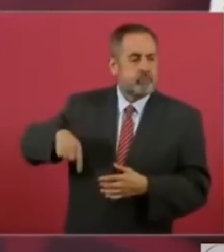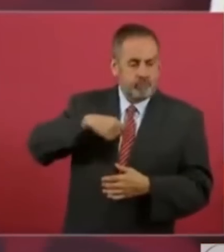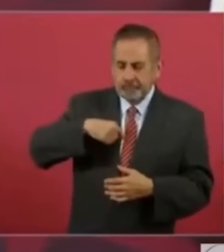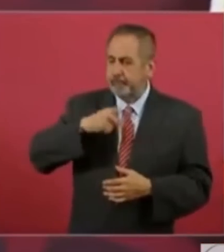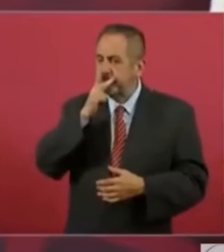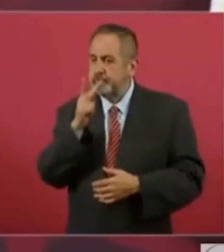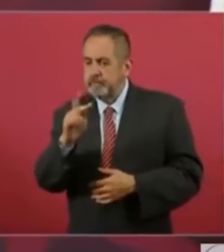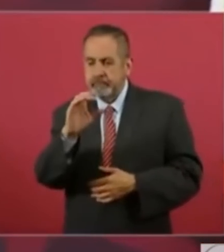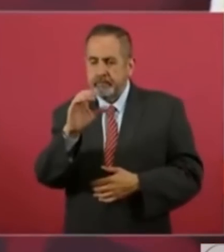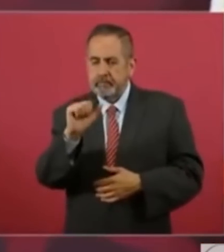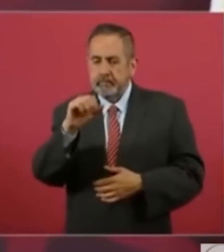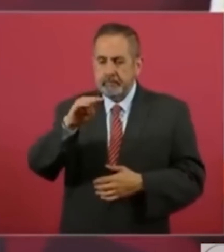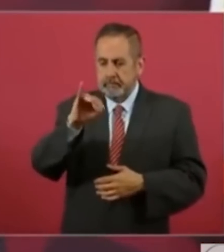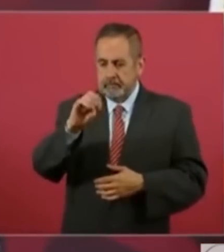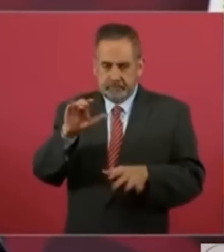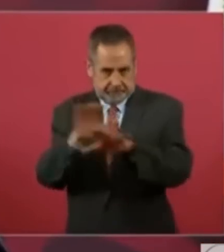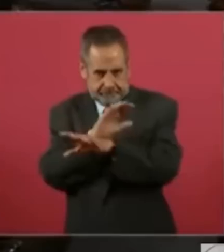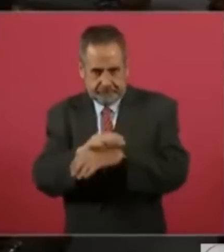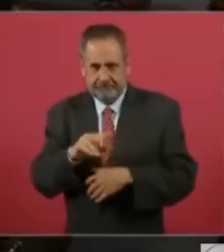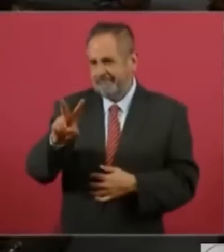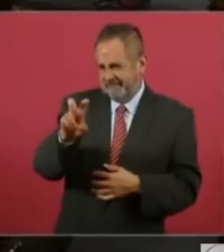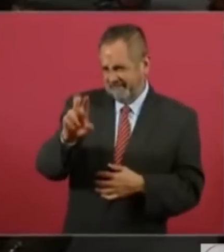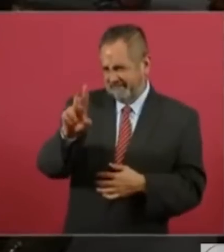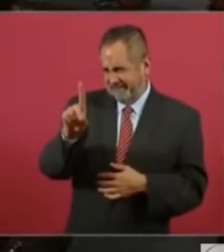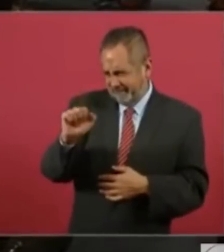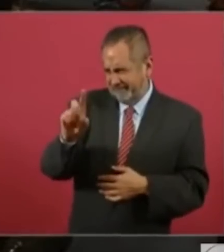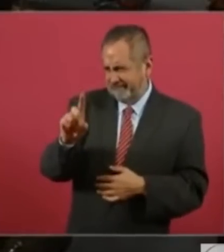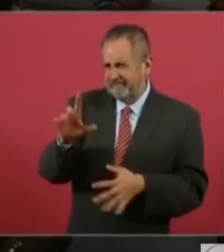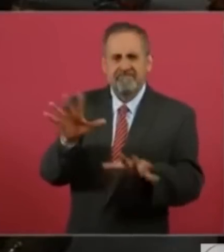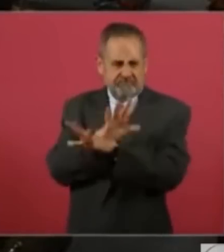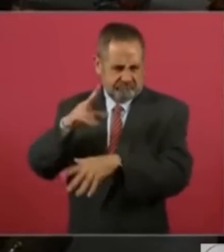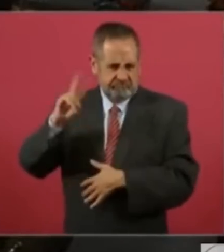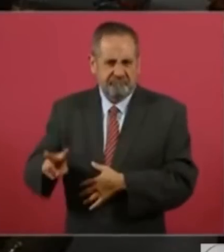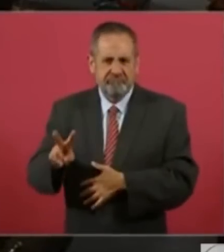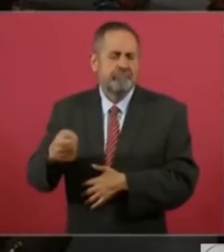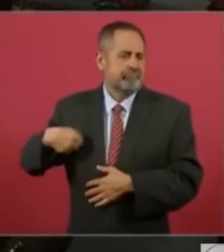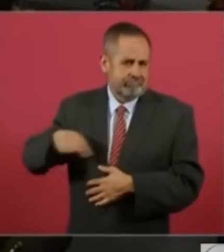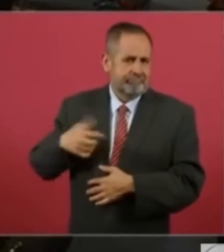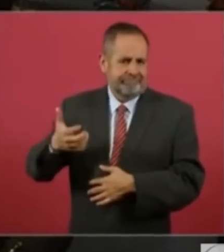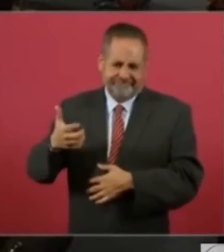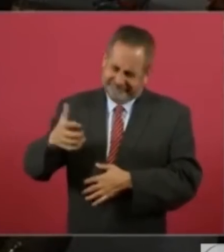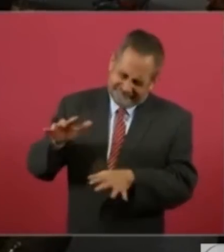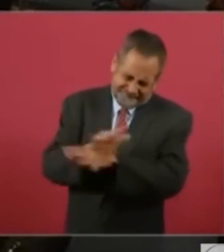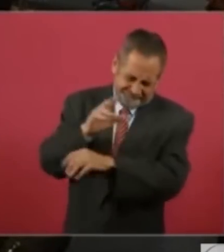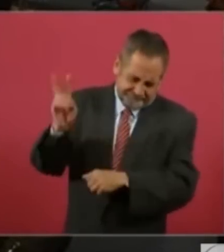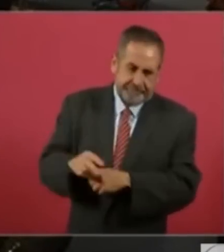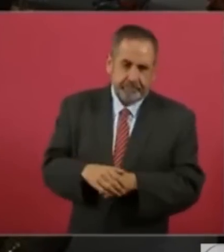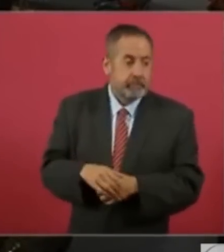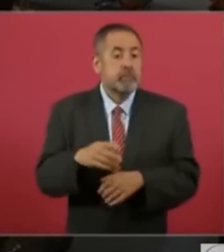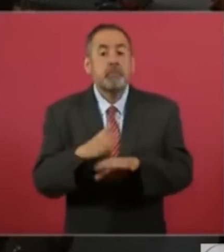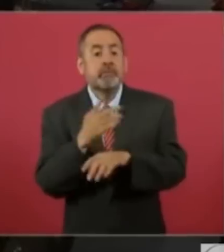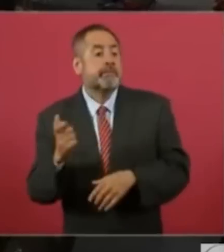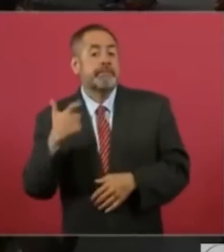porque todo fue una